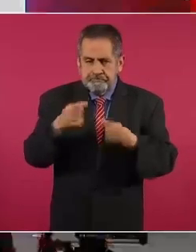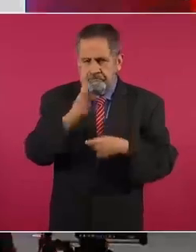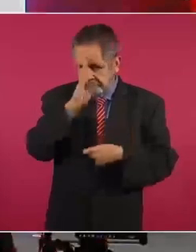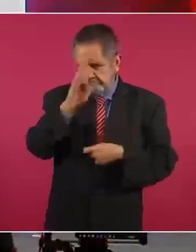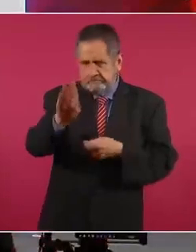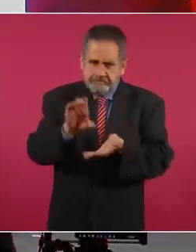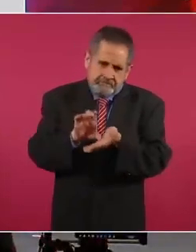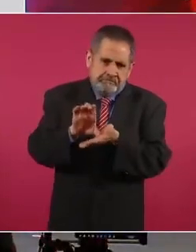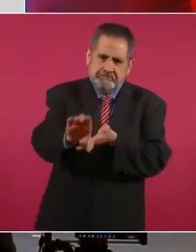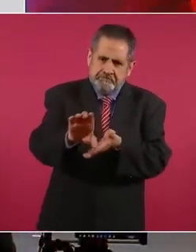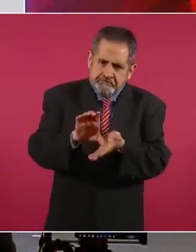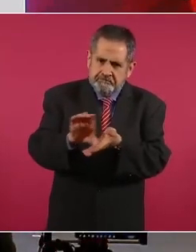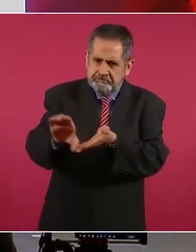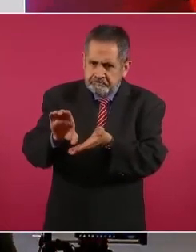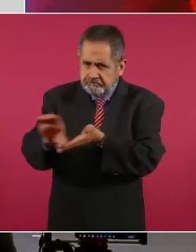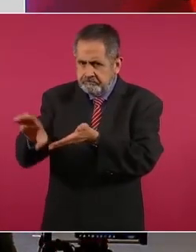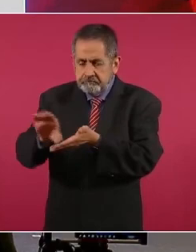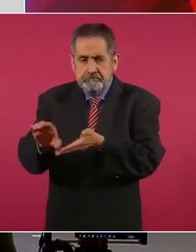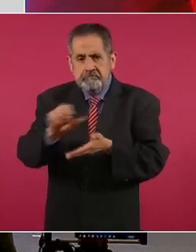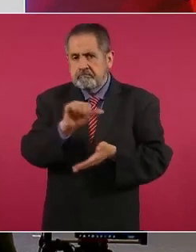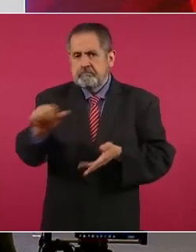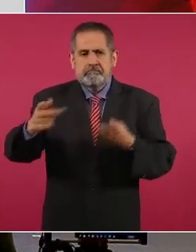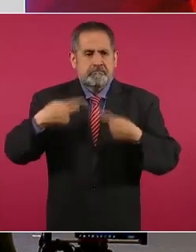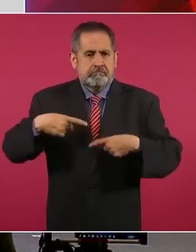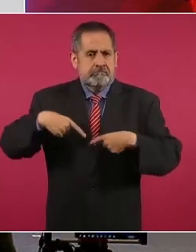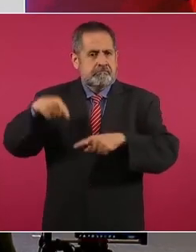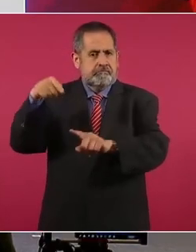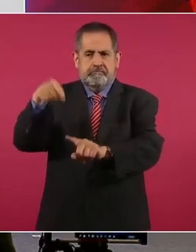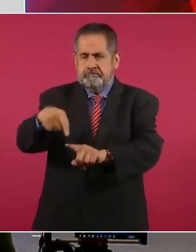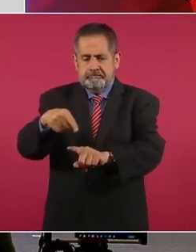directa a los productores.